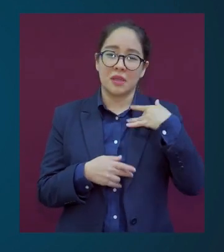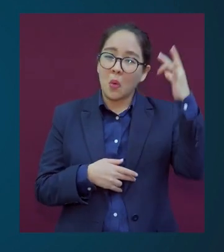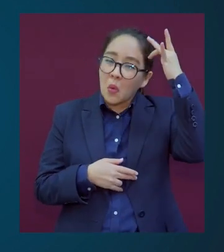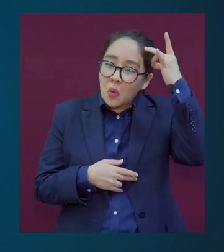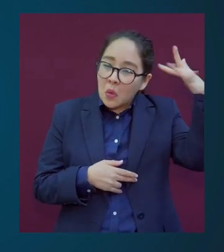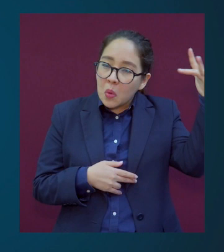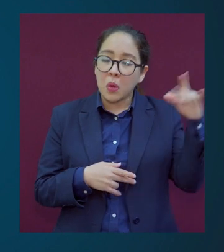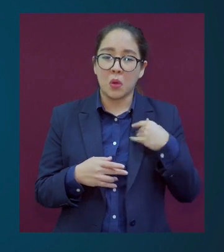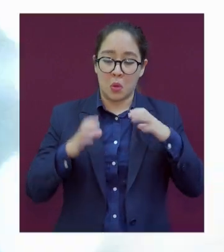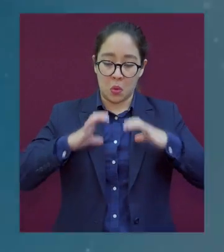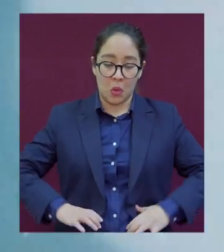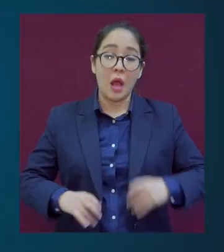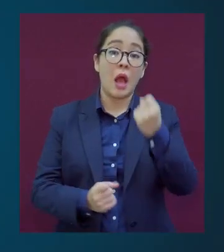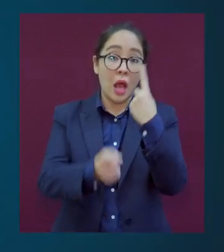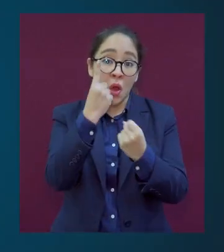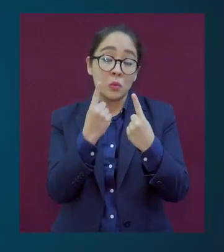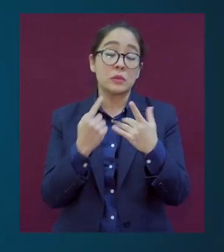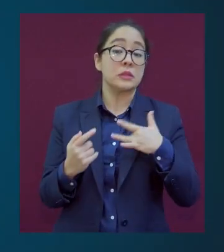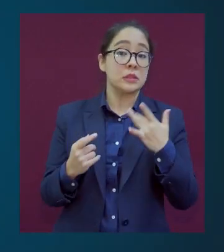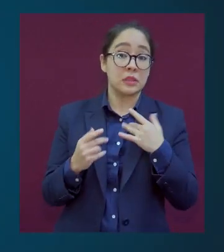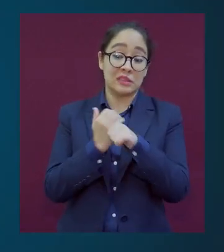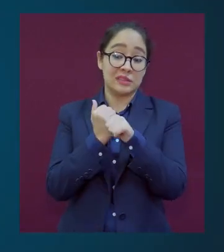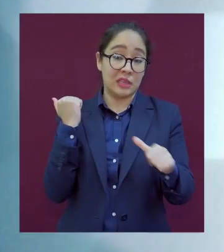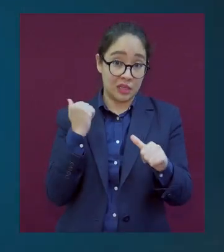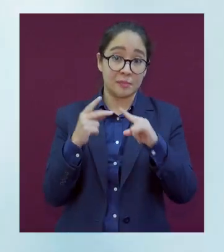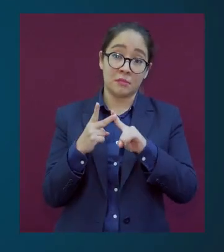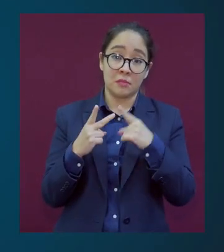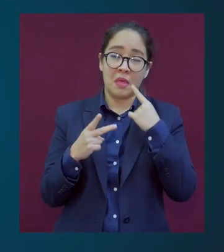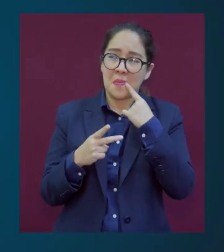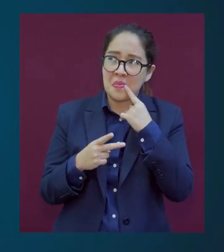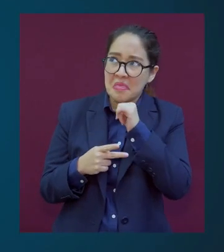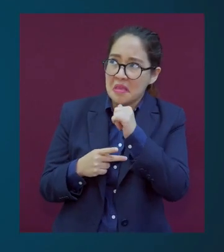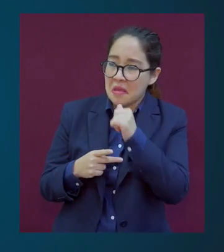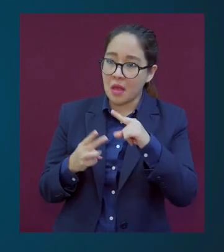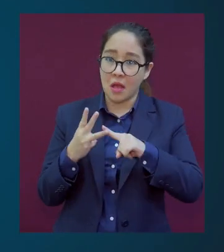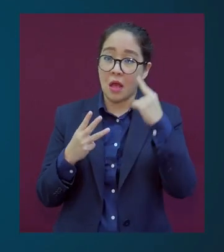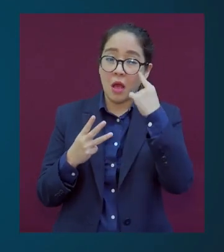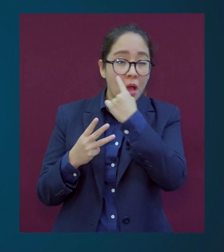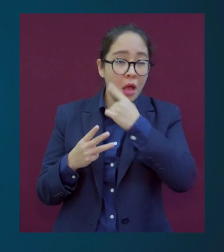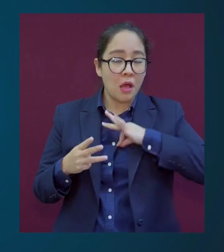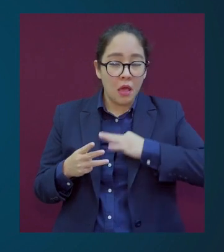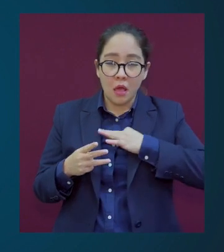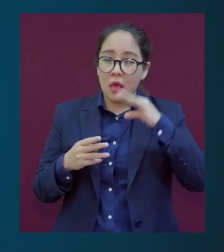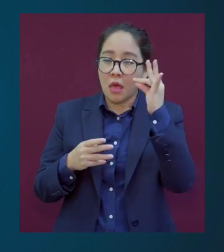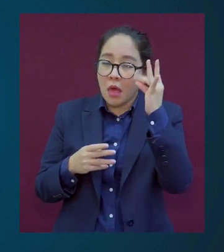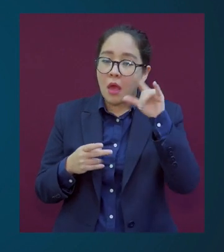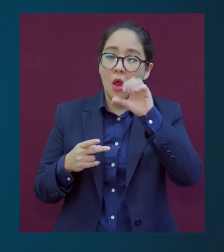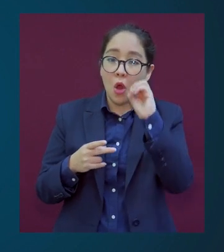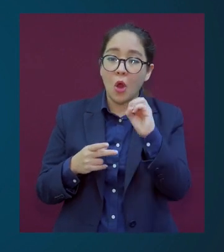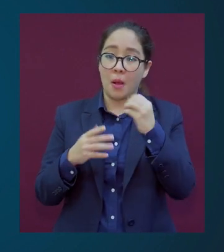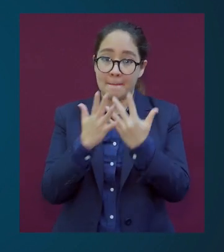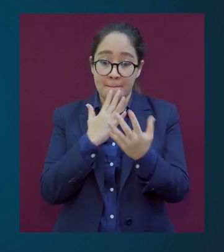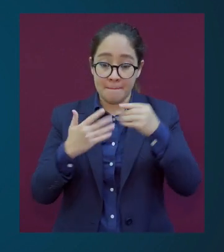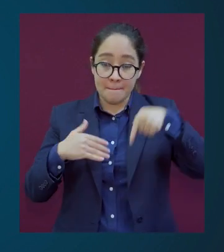dolor muscular y molestias generales. Otros síntomas menos frecuentes son diarrea, pérdida de gusto y el olfato, conjuntivitis y